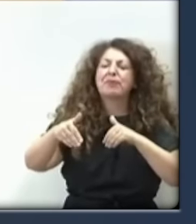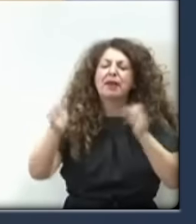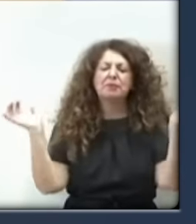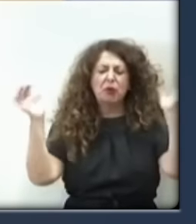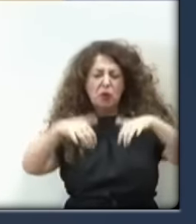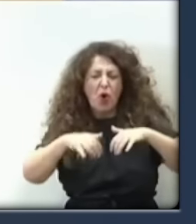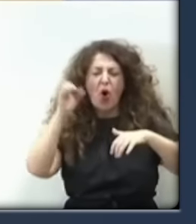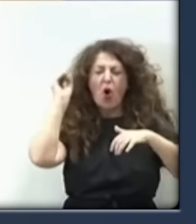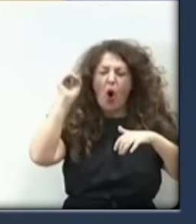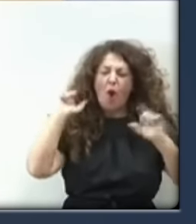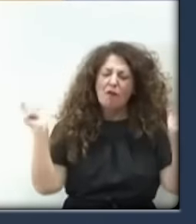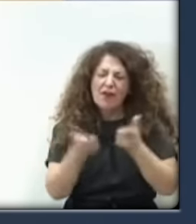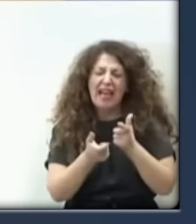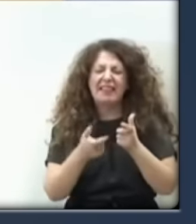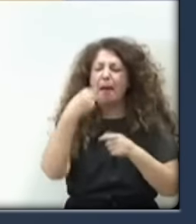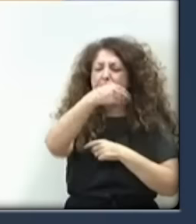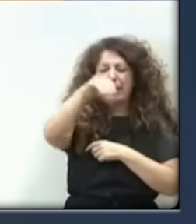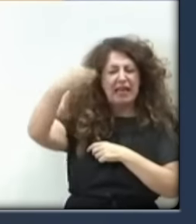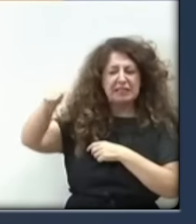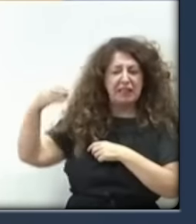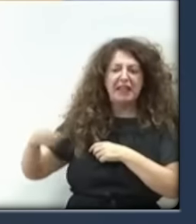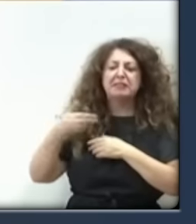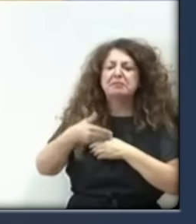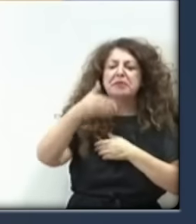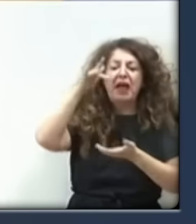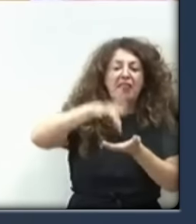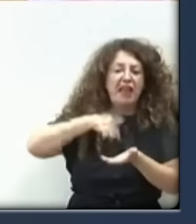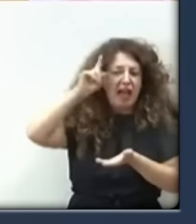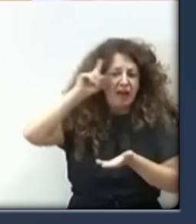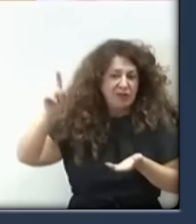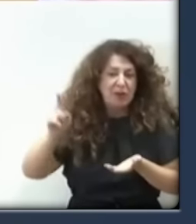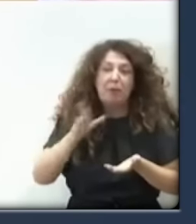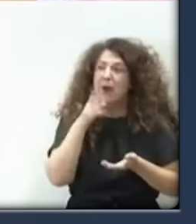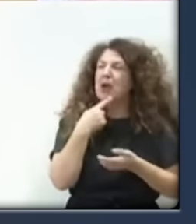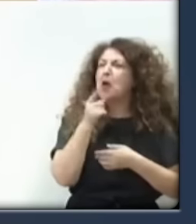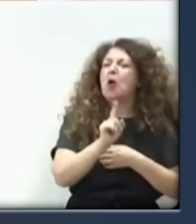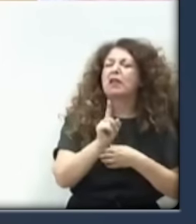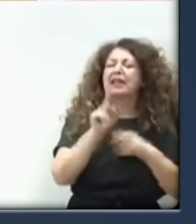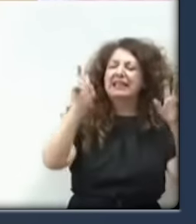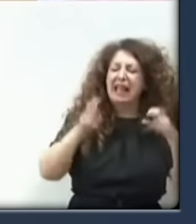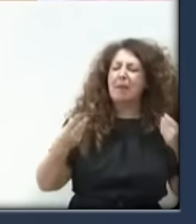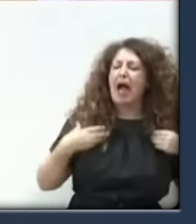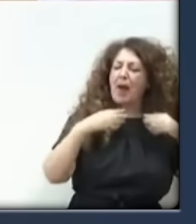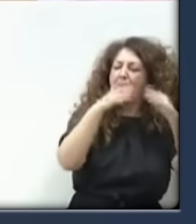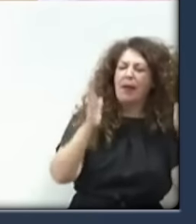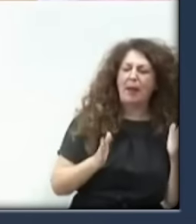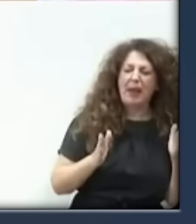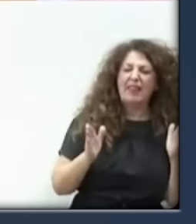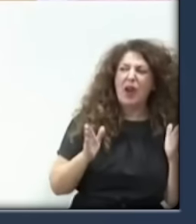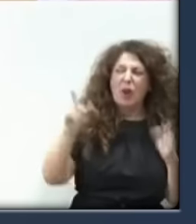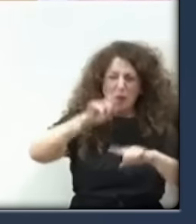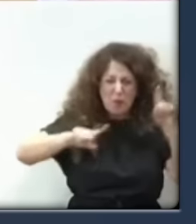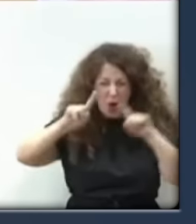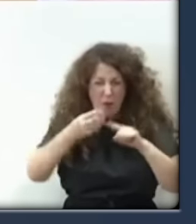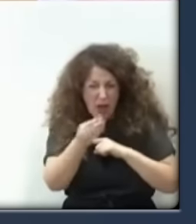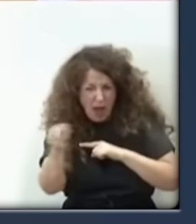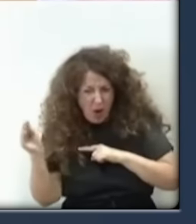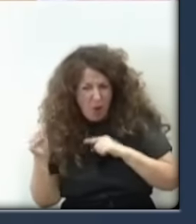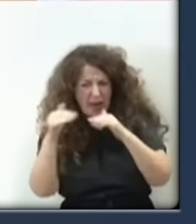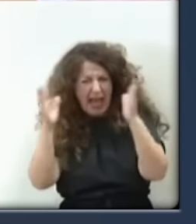para hablar de vivienda, pero no del grave problema que sufren los jóvenes con la vivienda. No, solo para hablar de